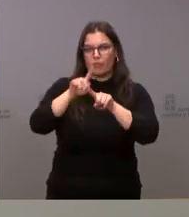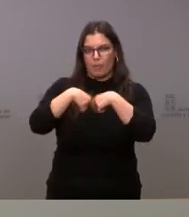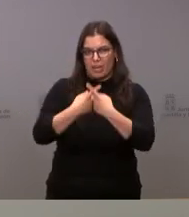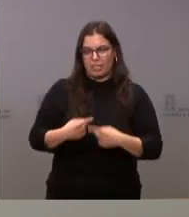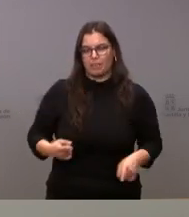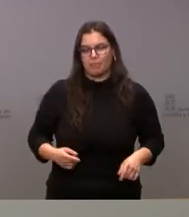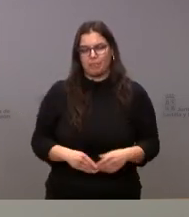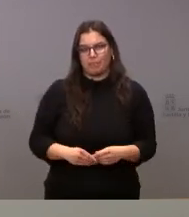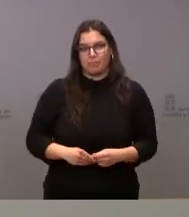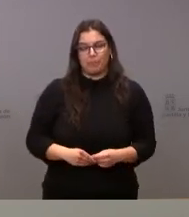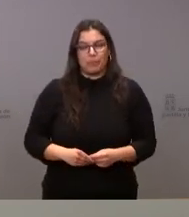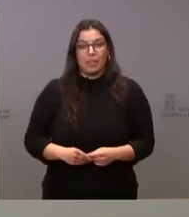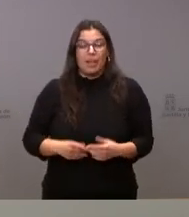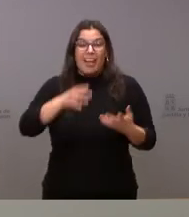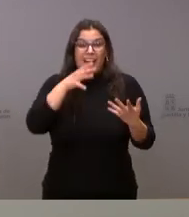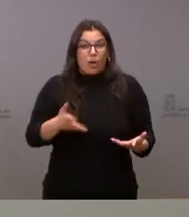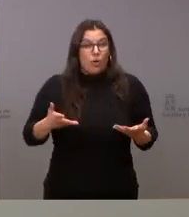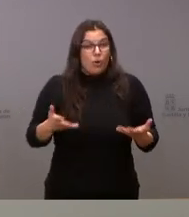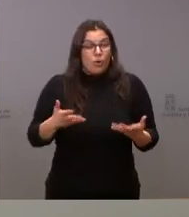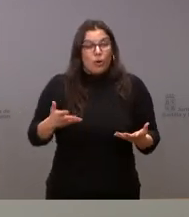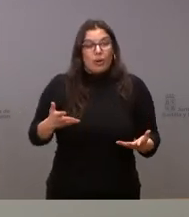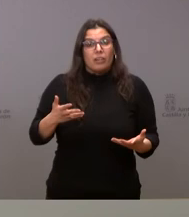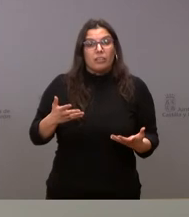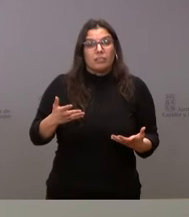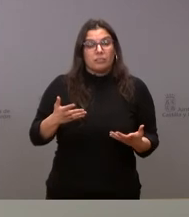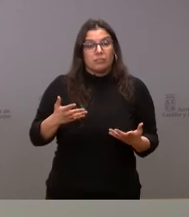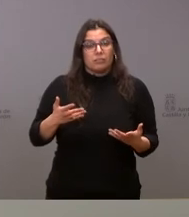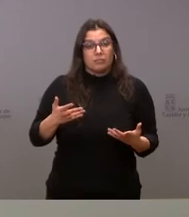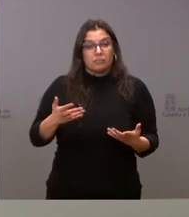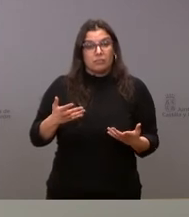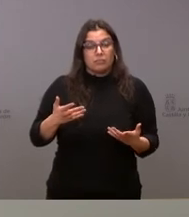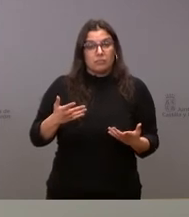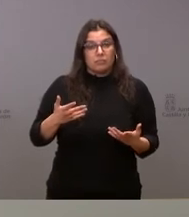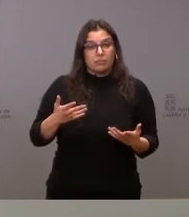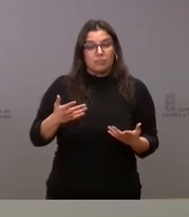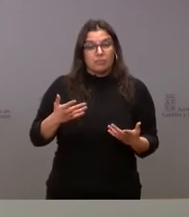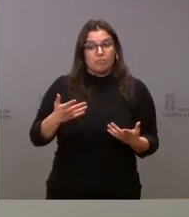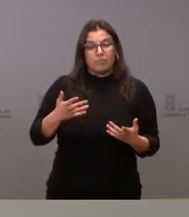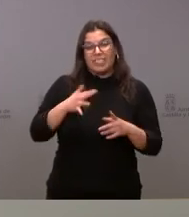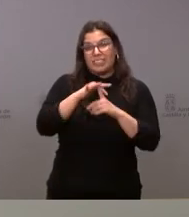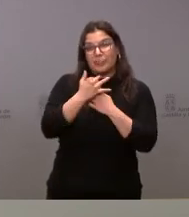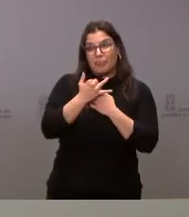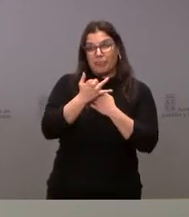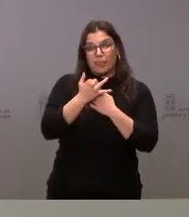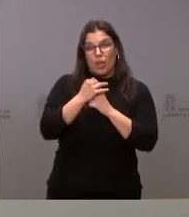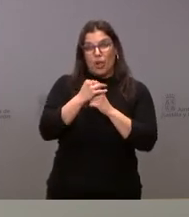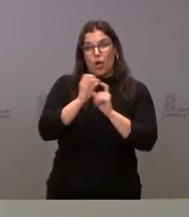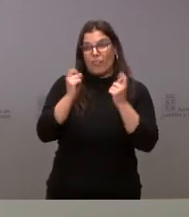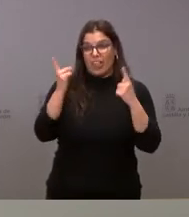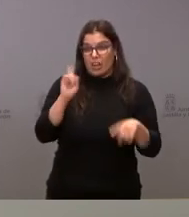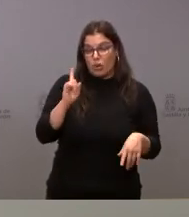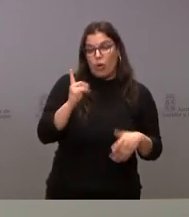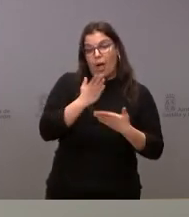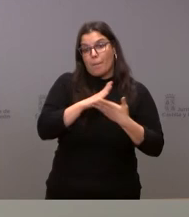no sabemos a día de hoy cuántas son las que por la vía extraordinaria o digamos no formal están